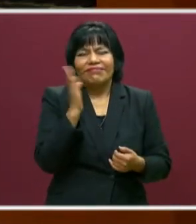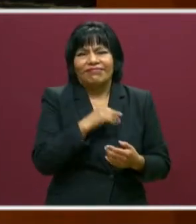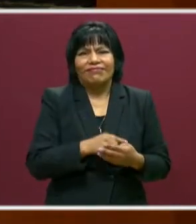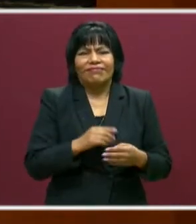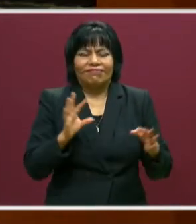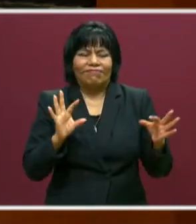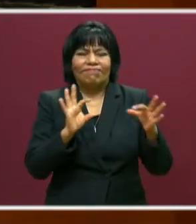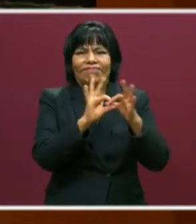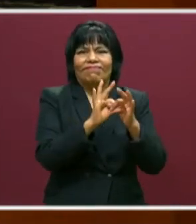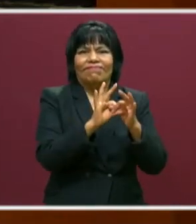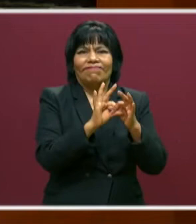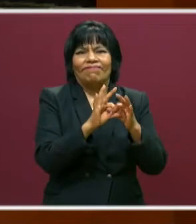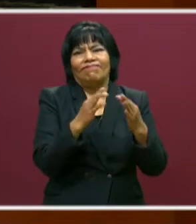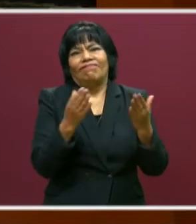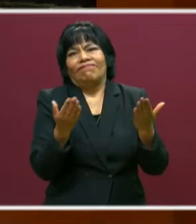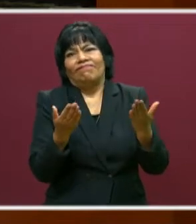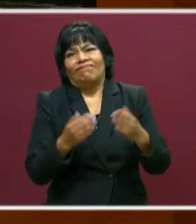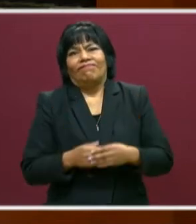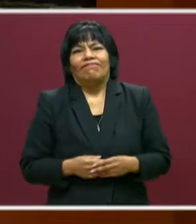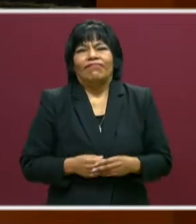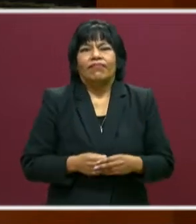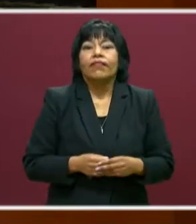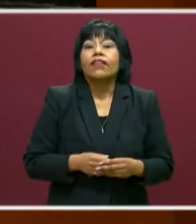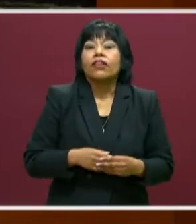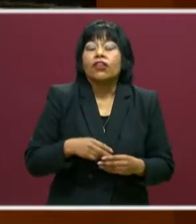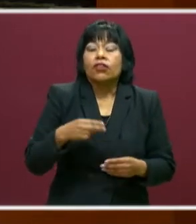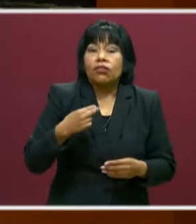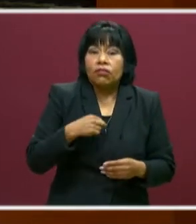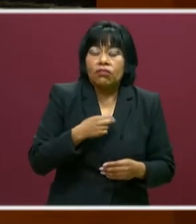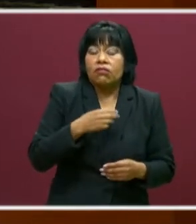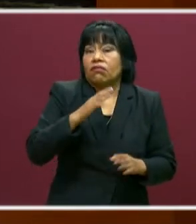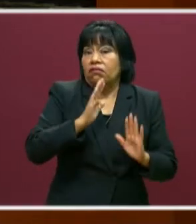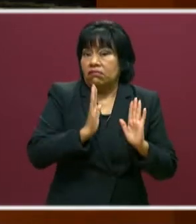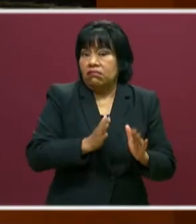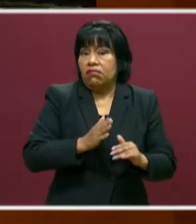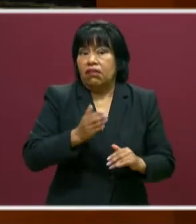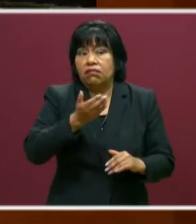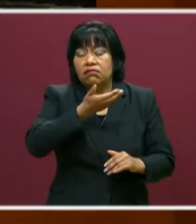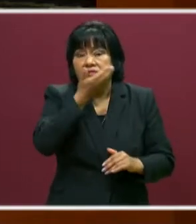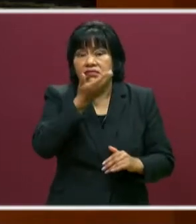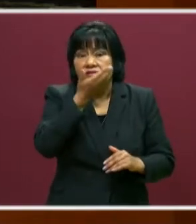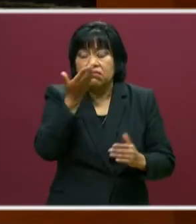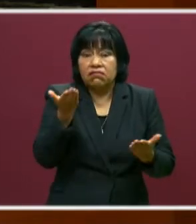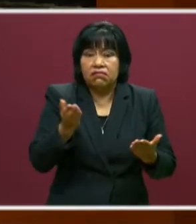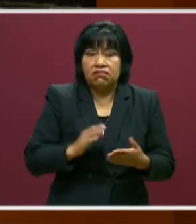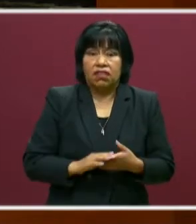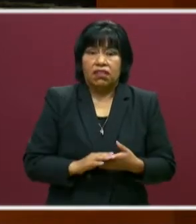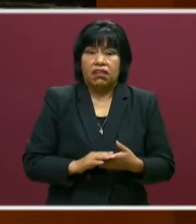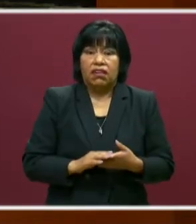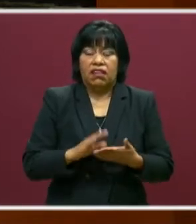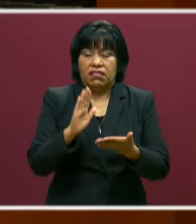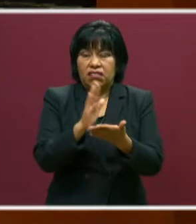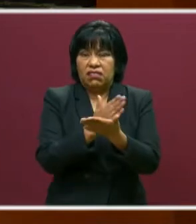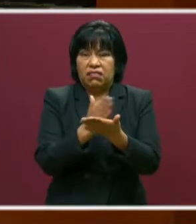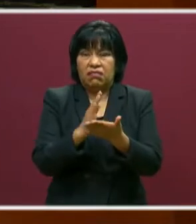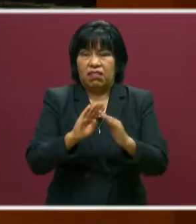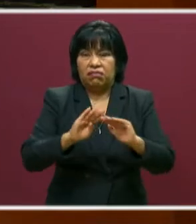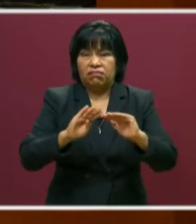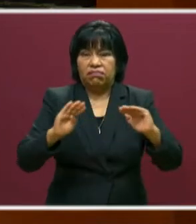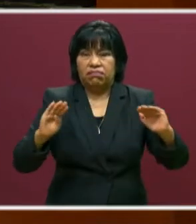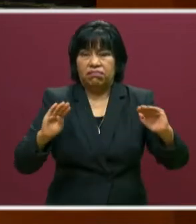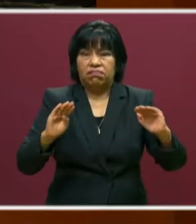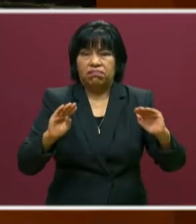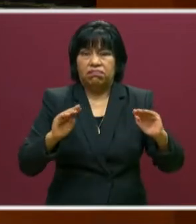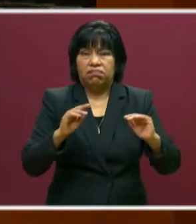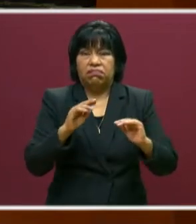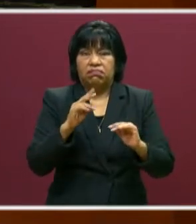cosa integrada. Entonces, nos hemos acostumbrado a ver la vida separada o dualizada.